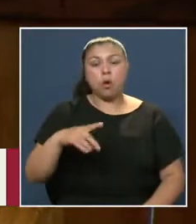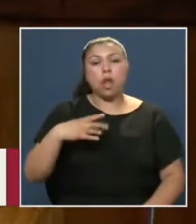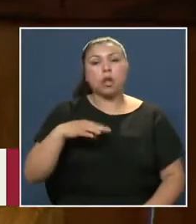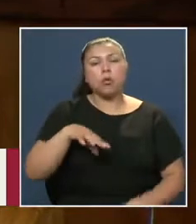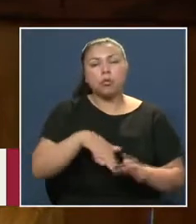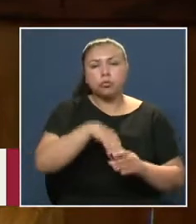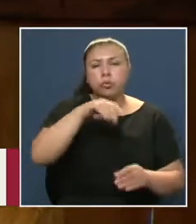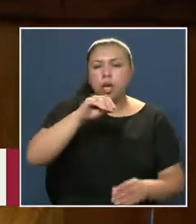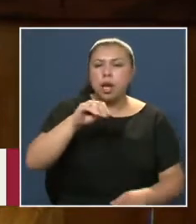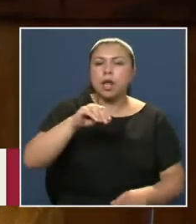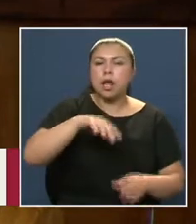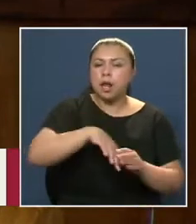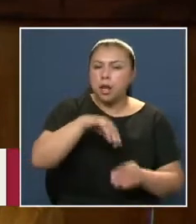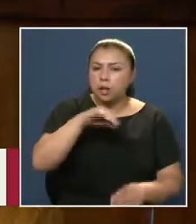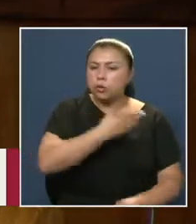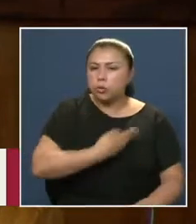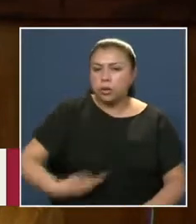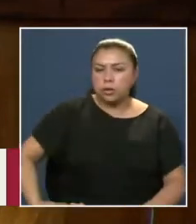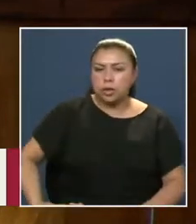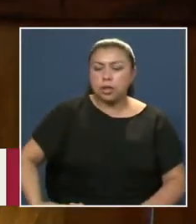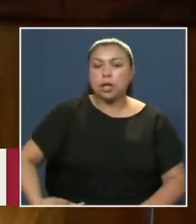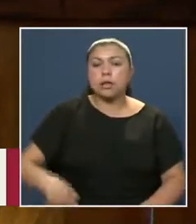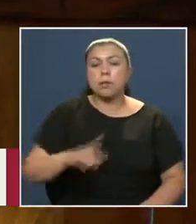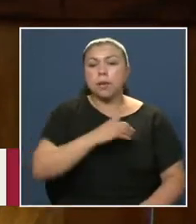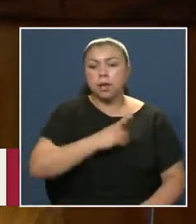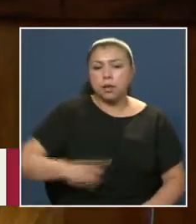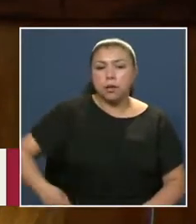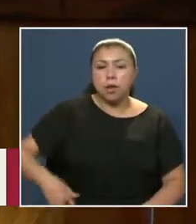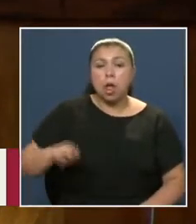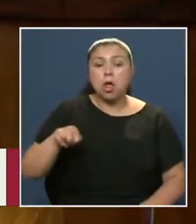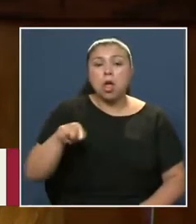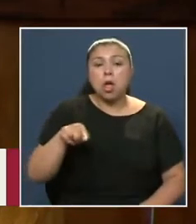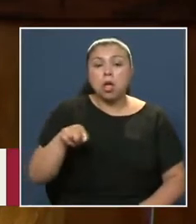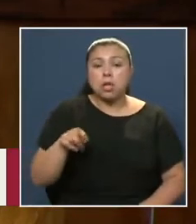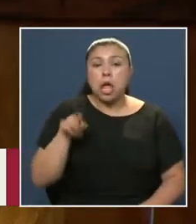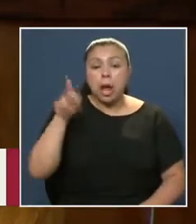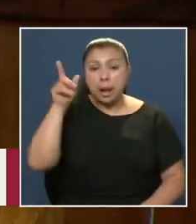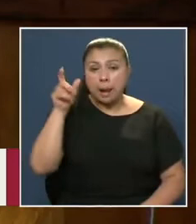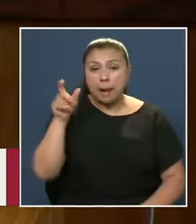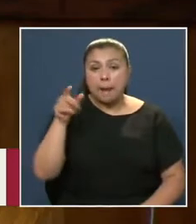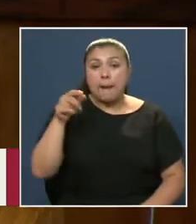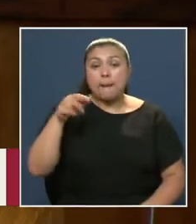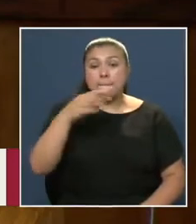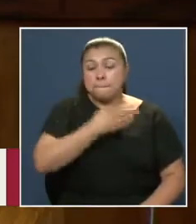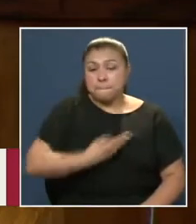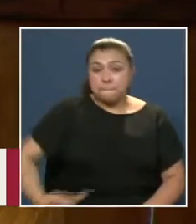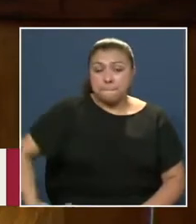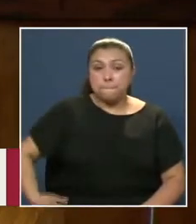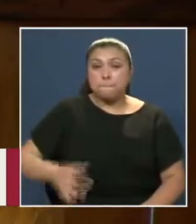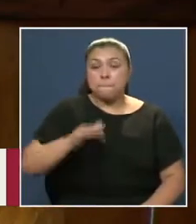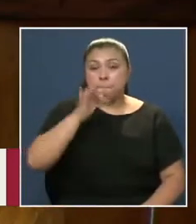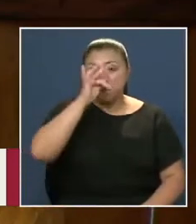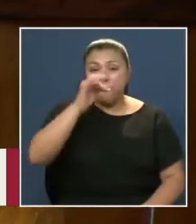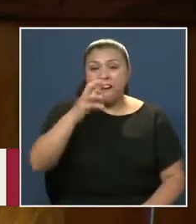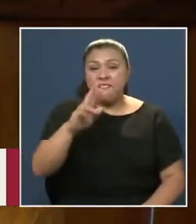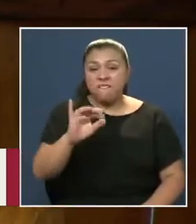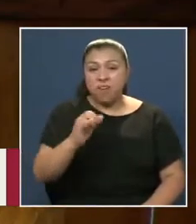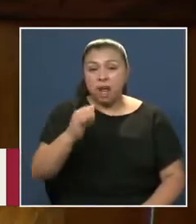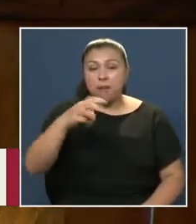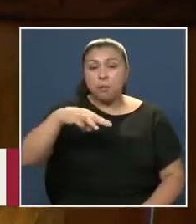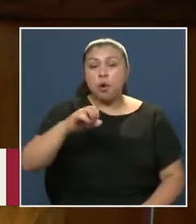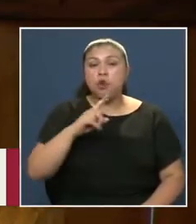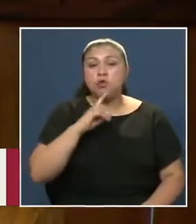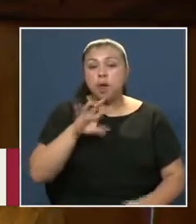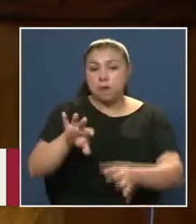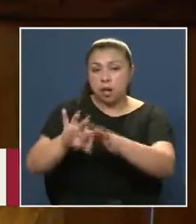que Manifestó talento Prestancia Y audacia Y en donde El propio Eduardo Frei Montalva En una oportunidad Le agradecieron Su